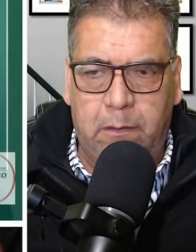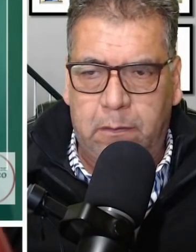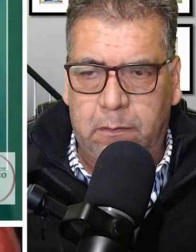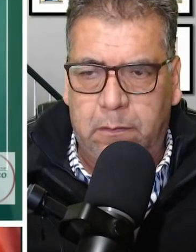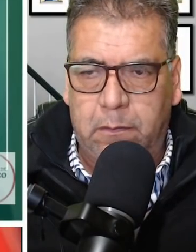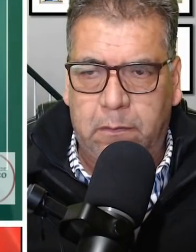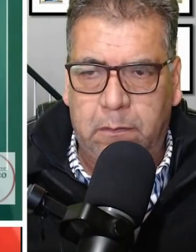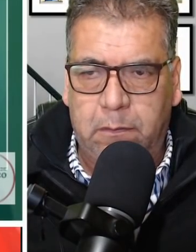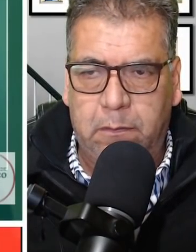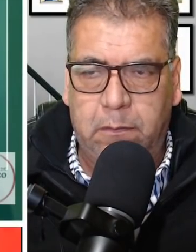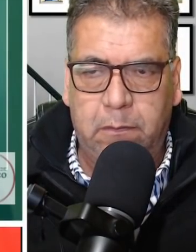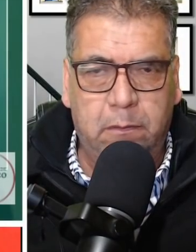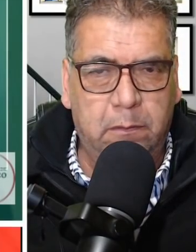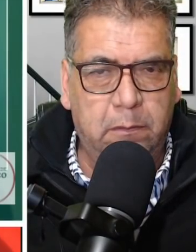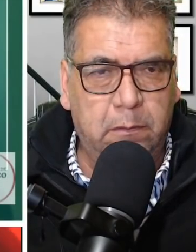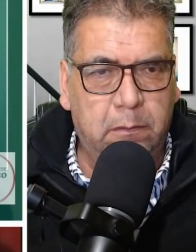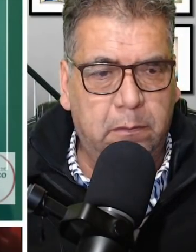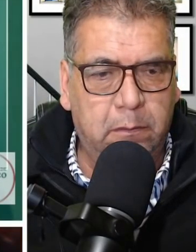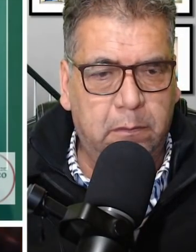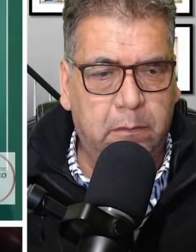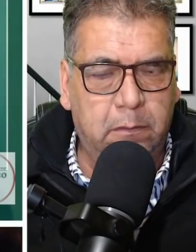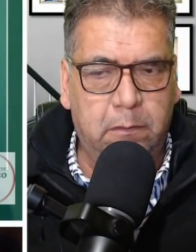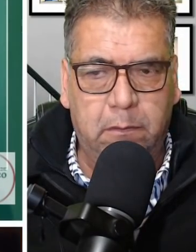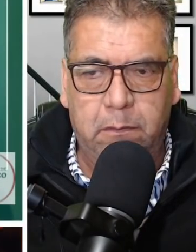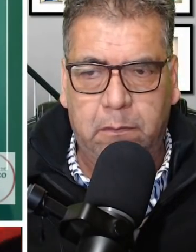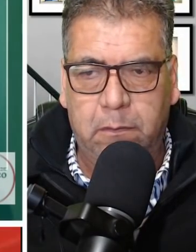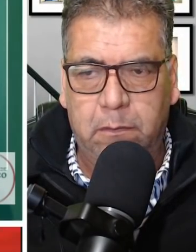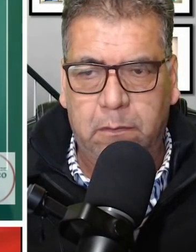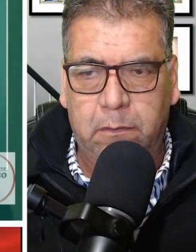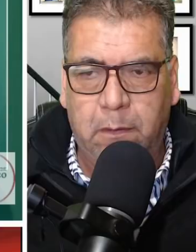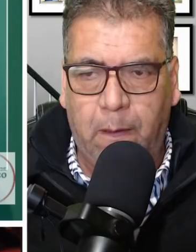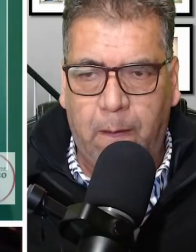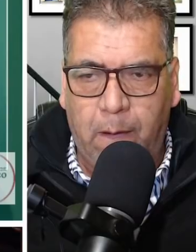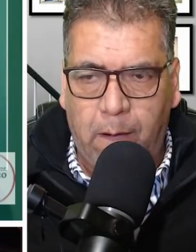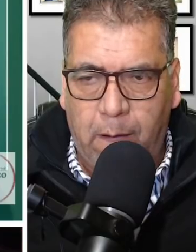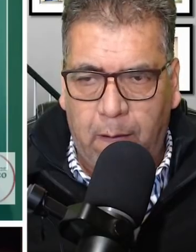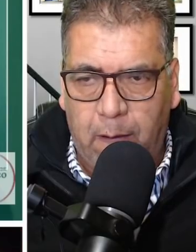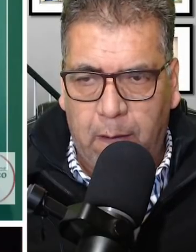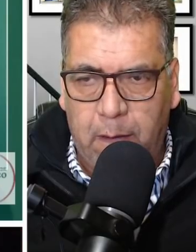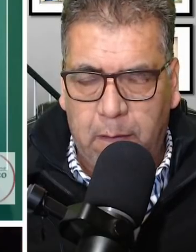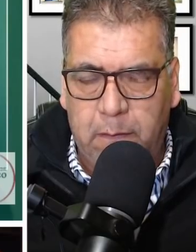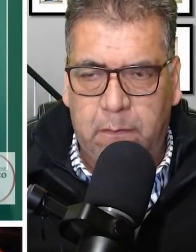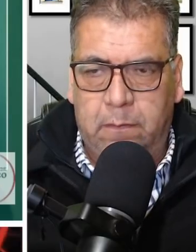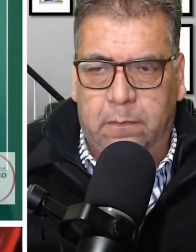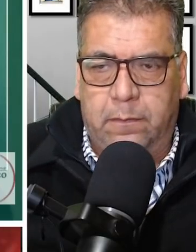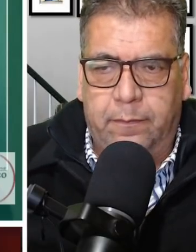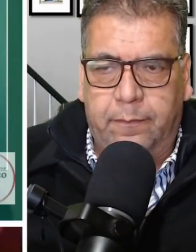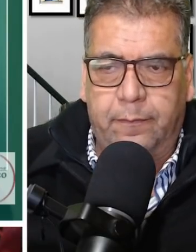Él estableció una muy buena relación con el expresidente Peña Nieto.